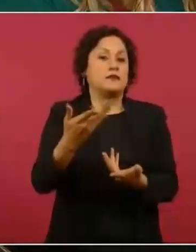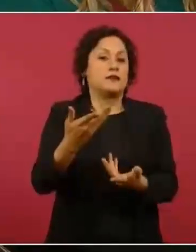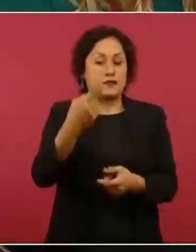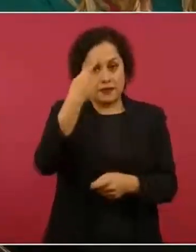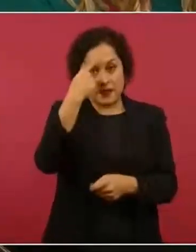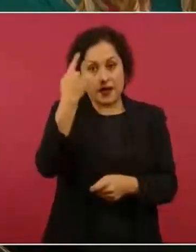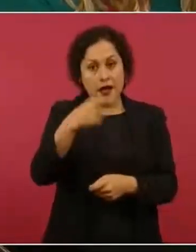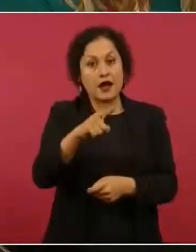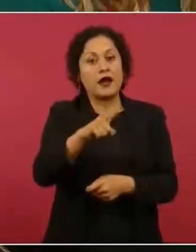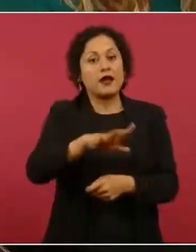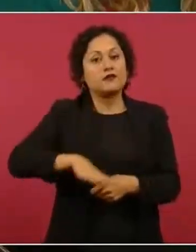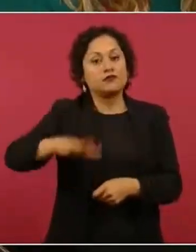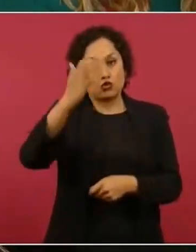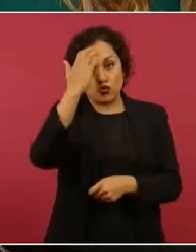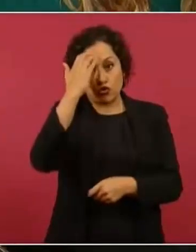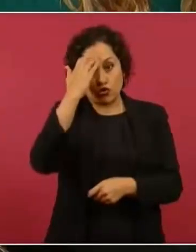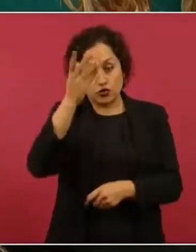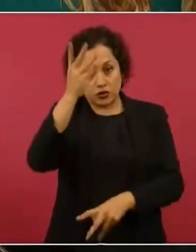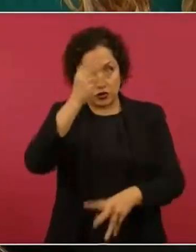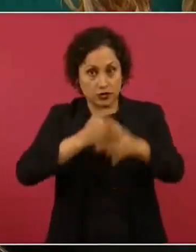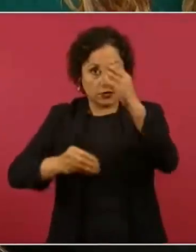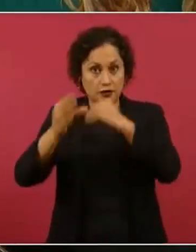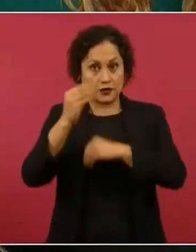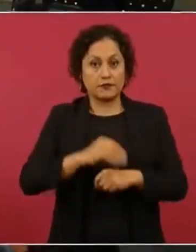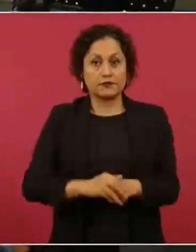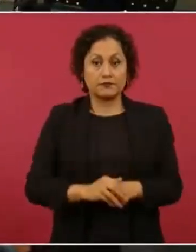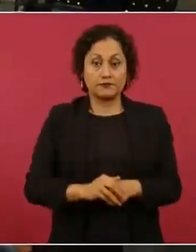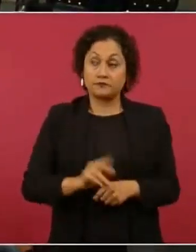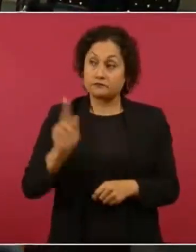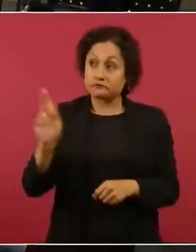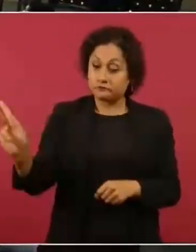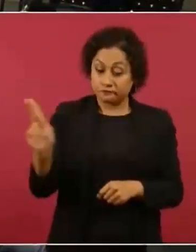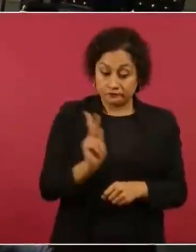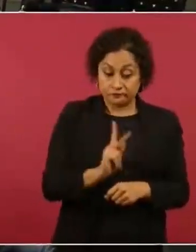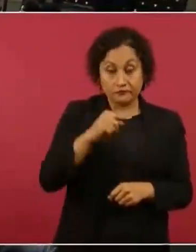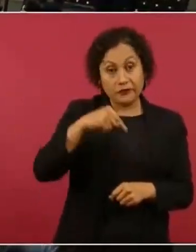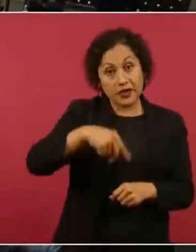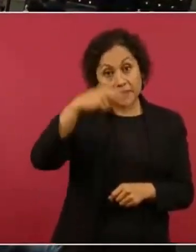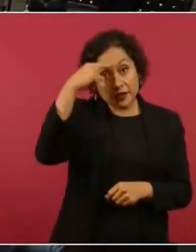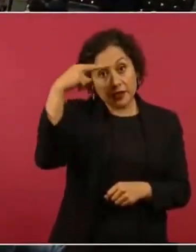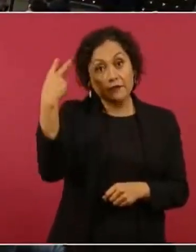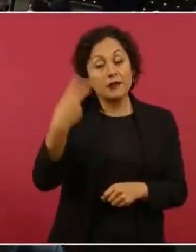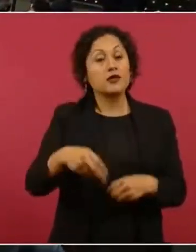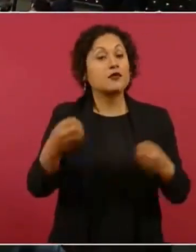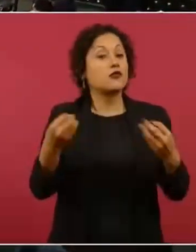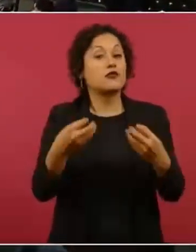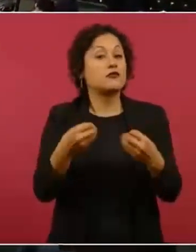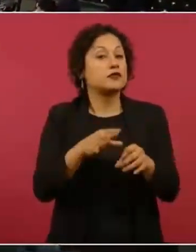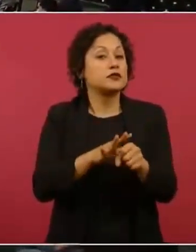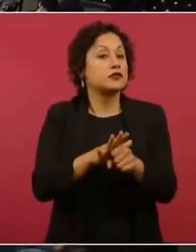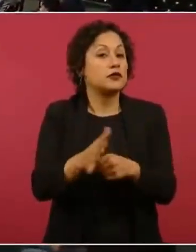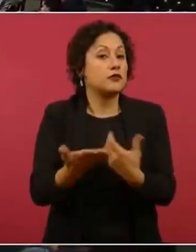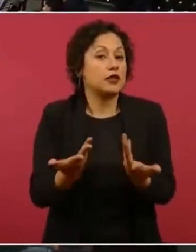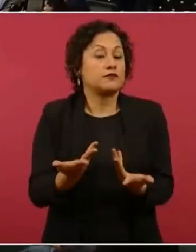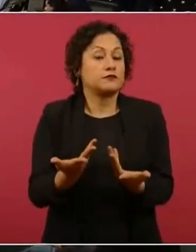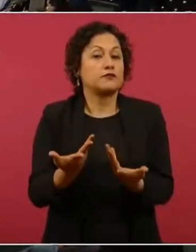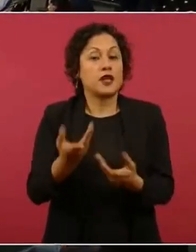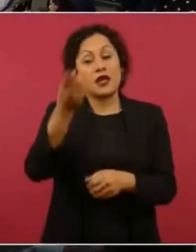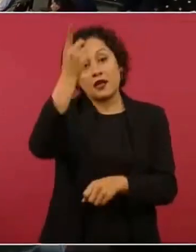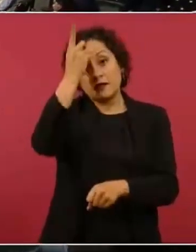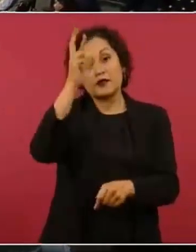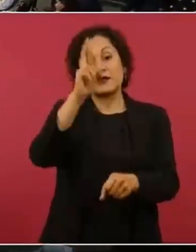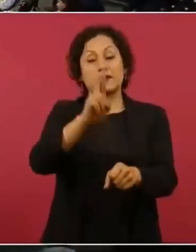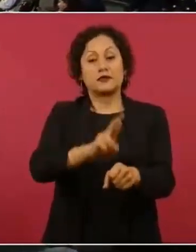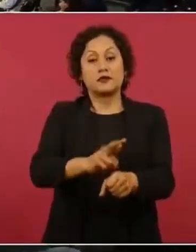En México, el equivalente a esta Agencia Danesa de Medicina Alternativa sería la Dirección de Medicina